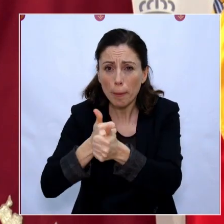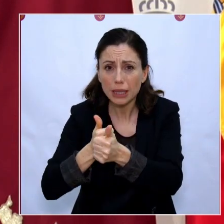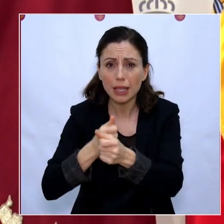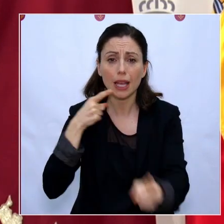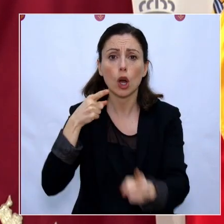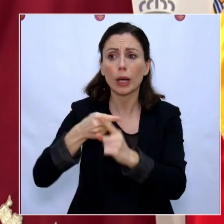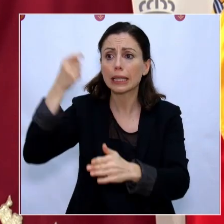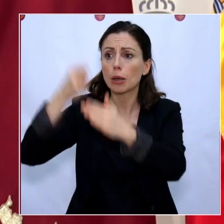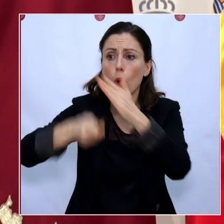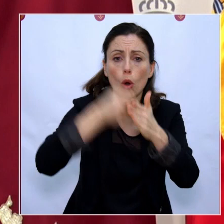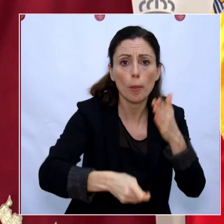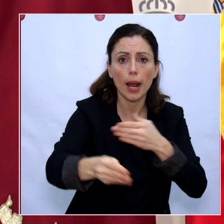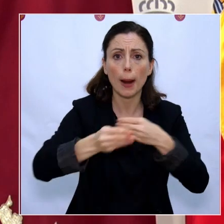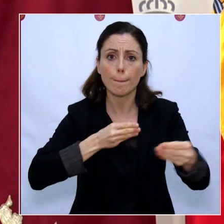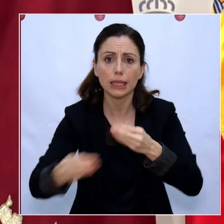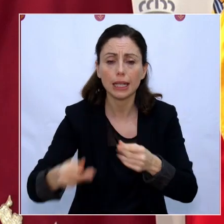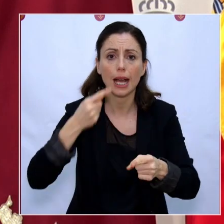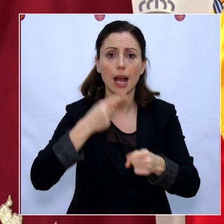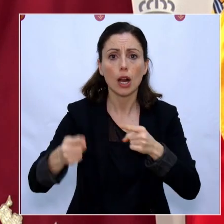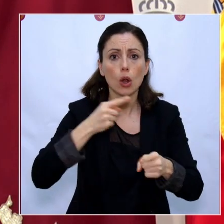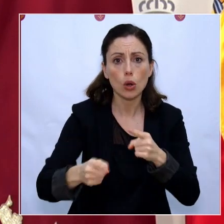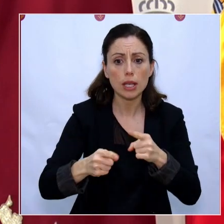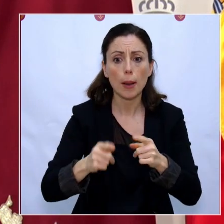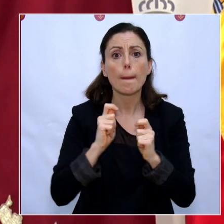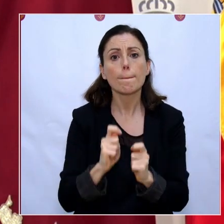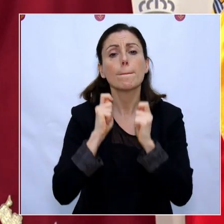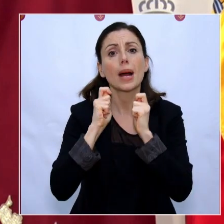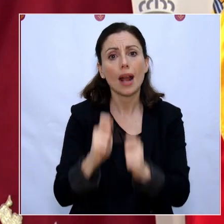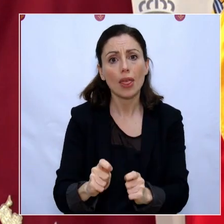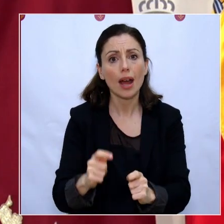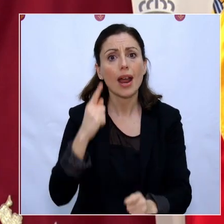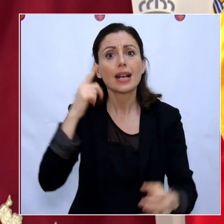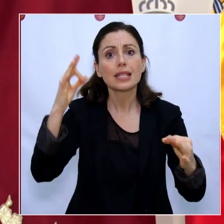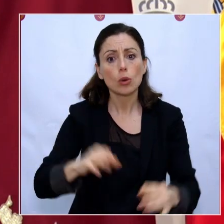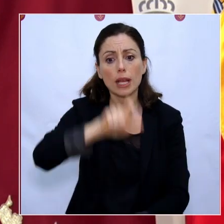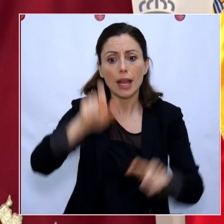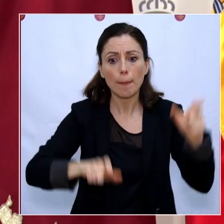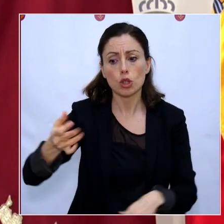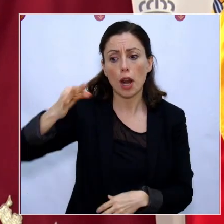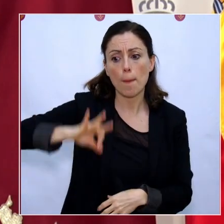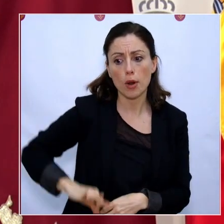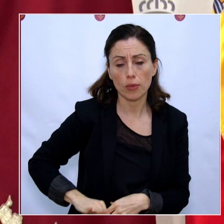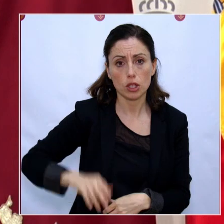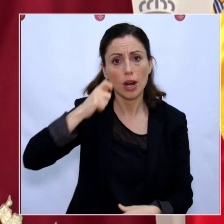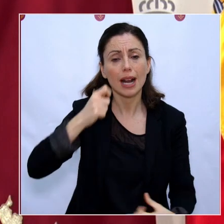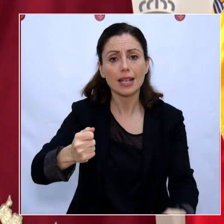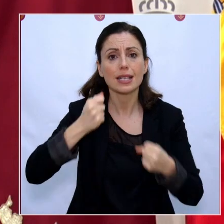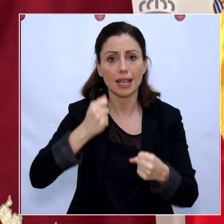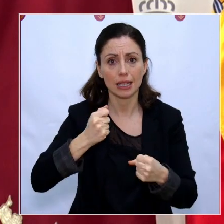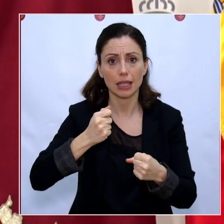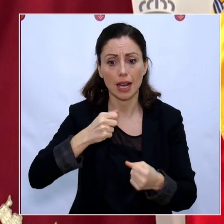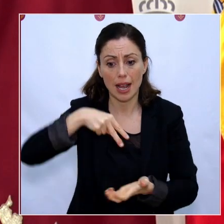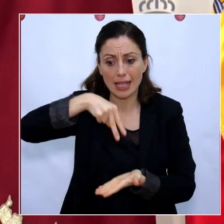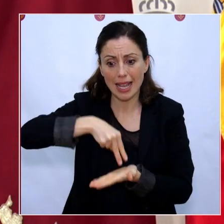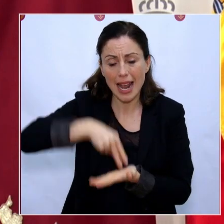aquello que necesitamos para garantizar la seguridad de nuestros sanitarios, que están y tienen que seguir estando en